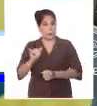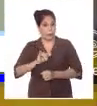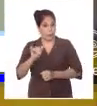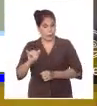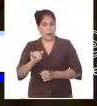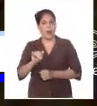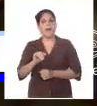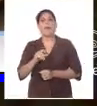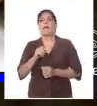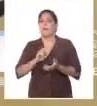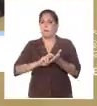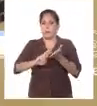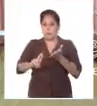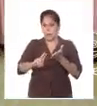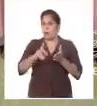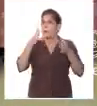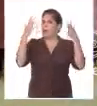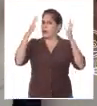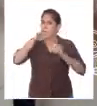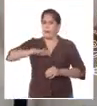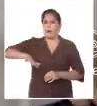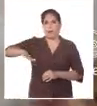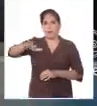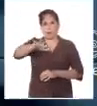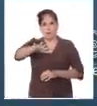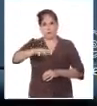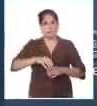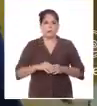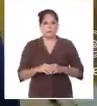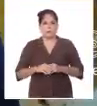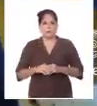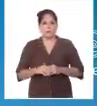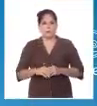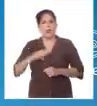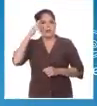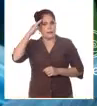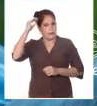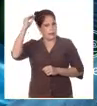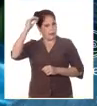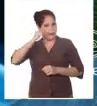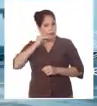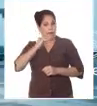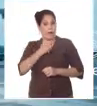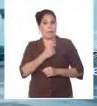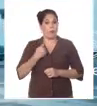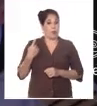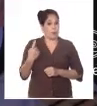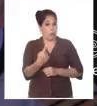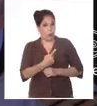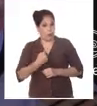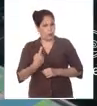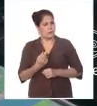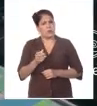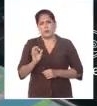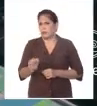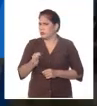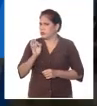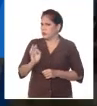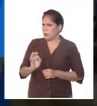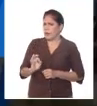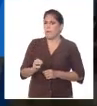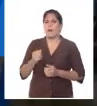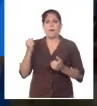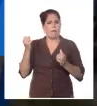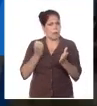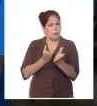sumó al mensaje de congratulación y expresó Convencidos estamos de que nuestra tropa de siempre no cejará en su empeño de